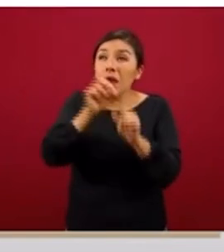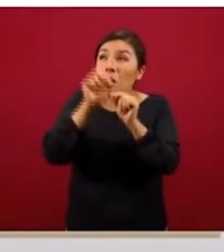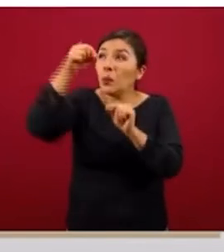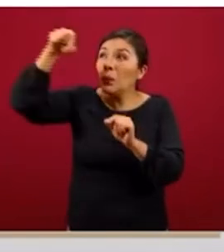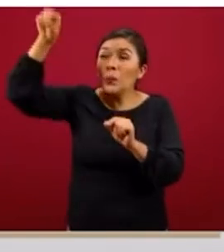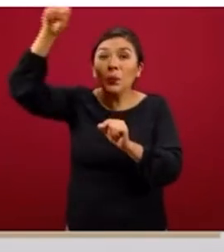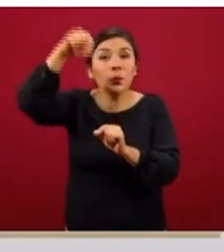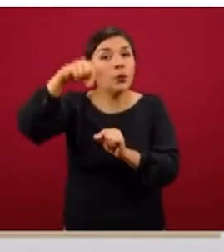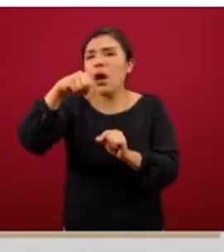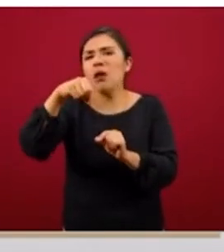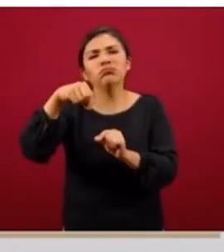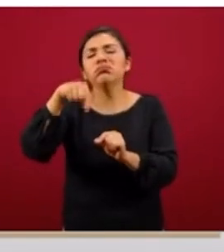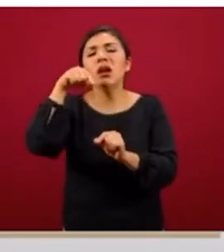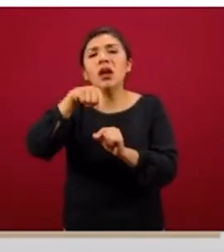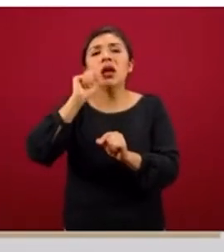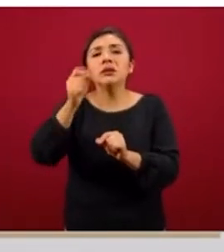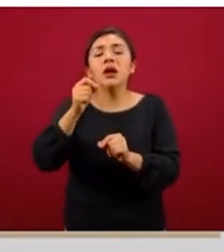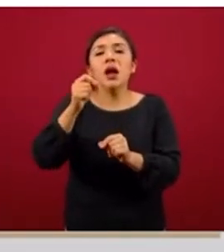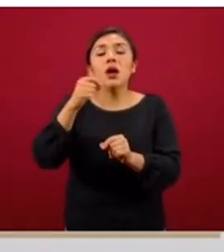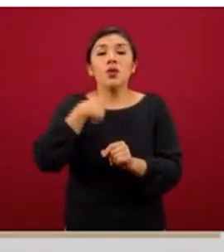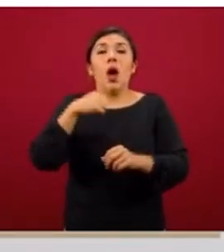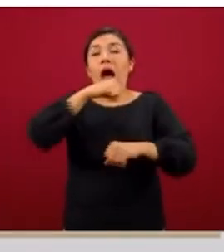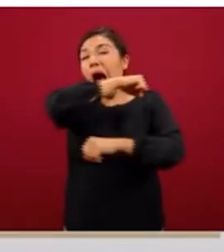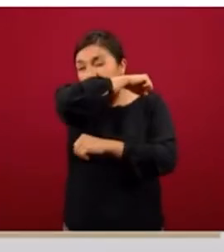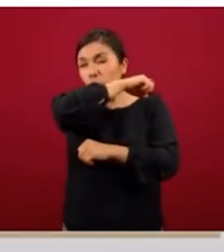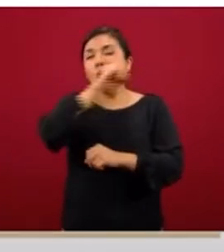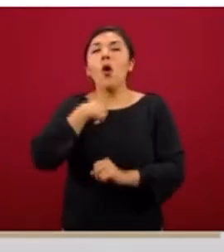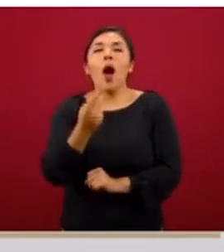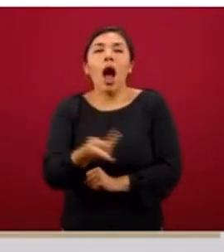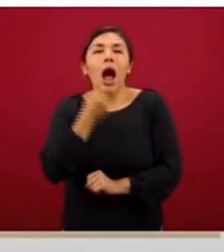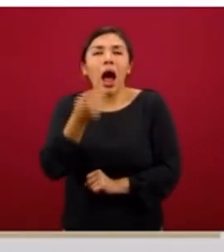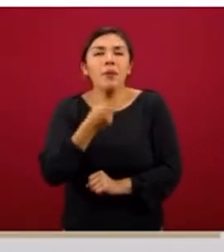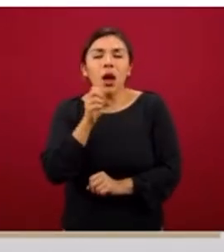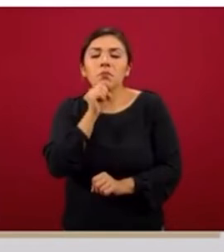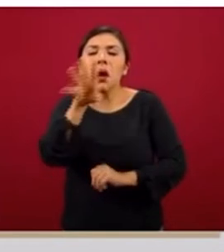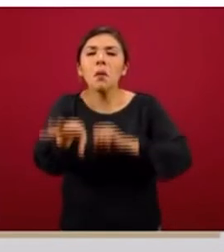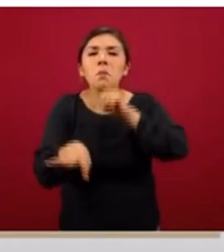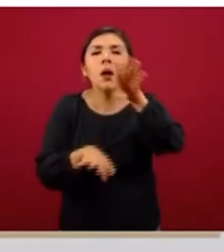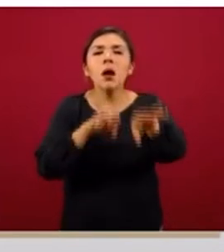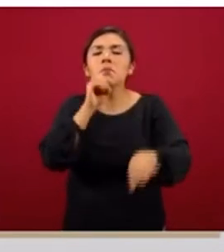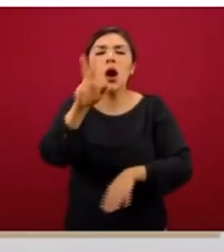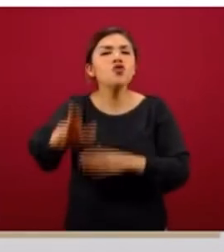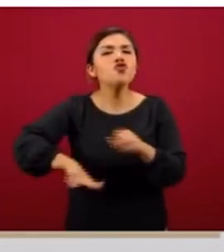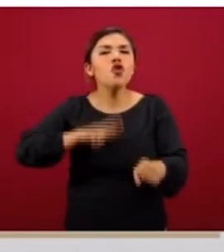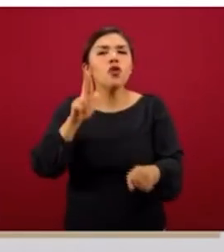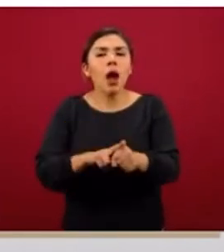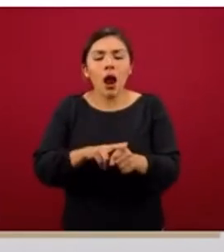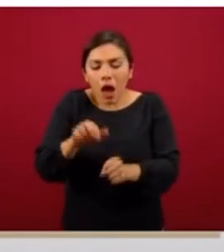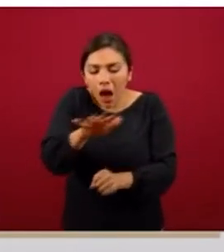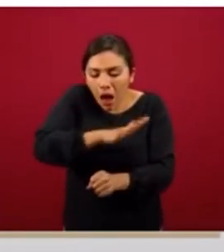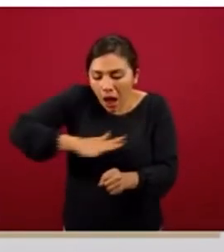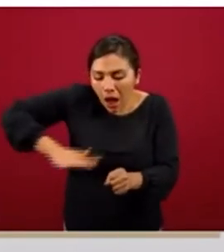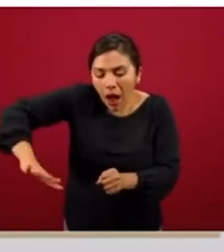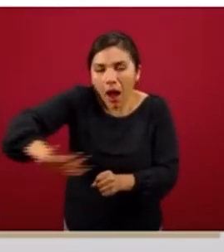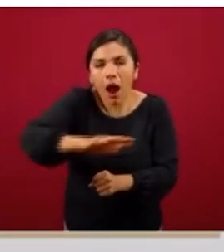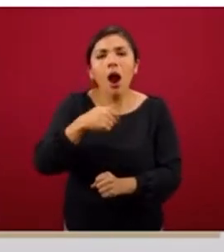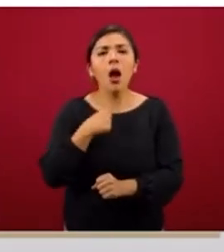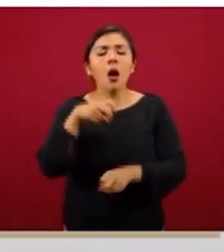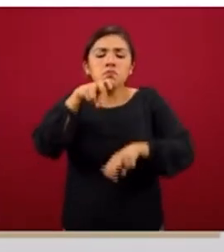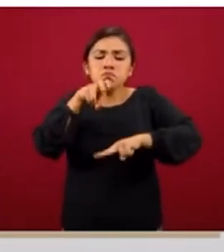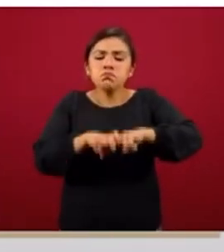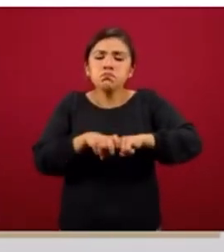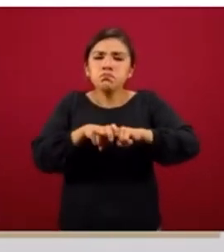suspendidas en el aire. Estas gotitas van a caer, ahorita que yo estoy hablando, estoy generando gotas, están cayendo a mi alrededor,